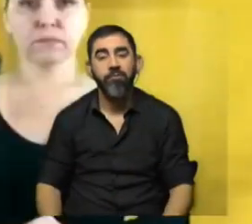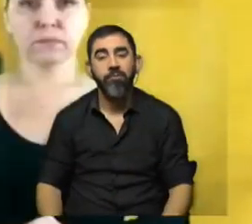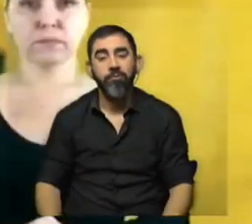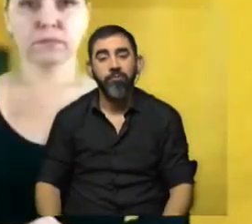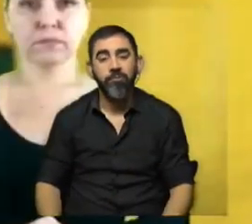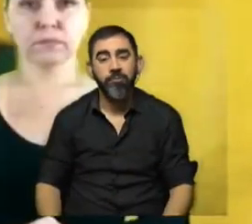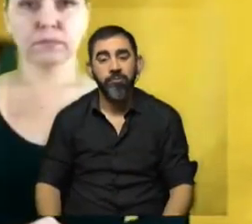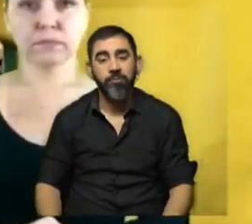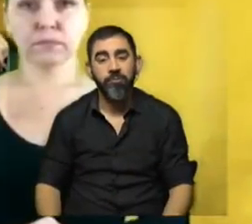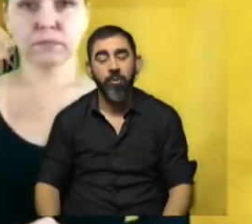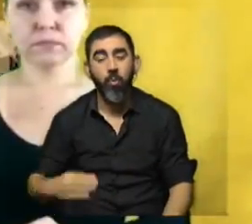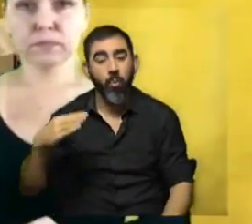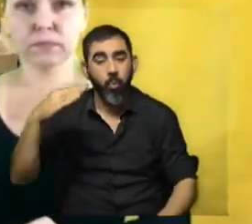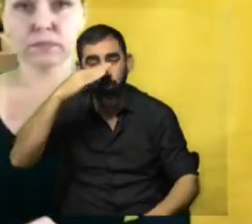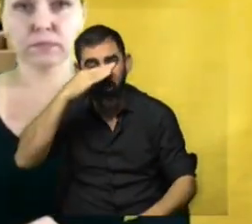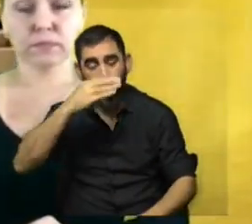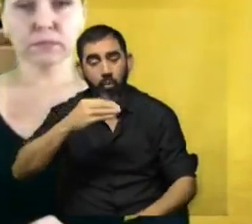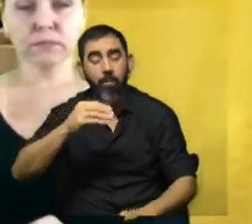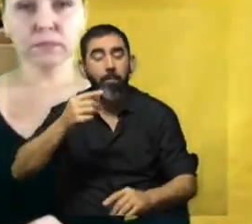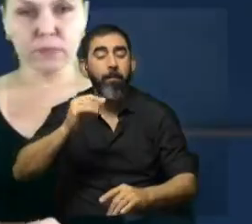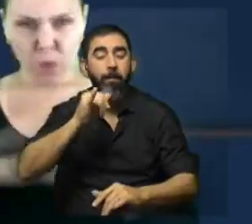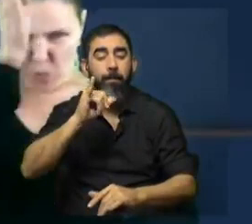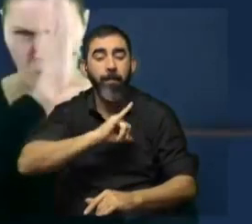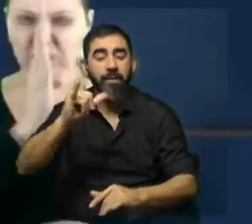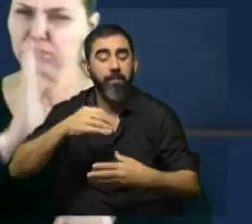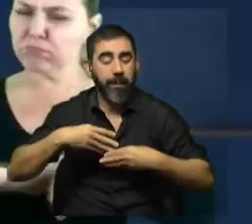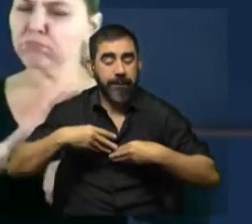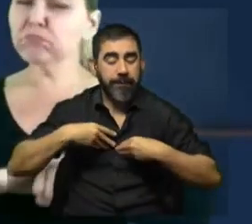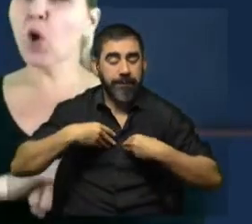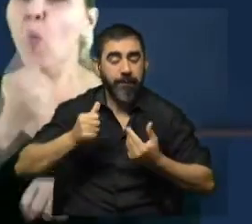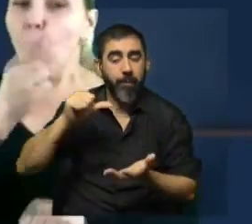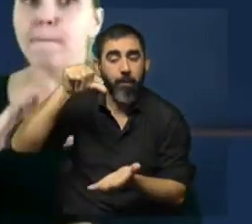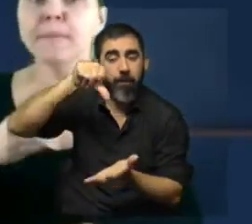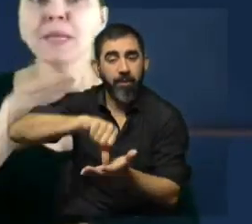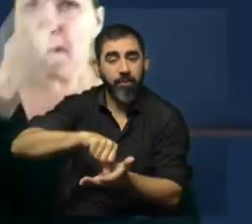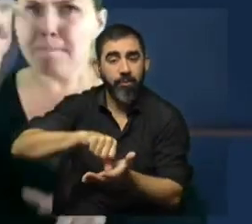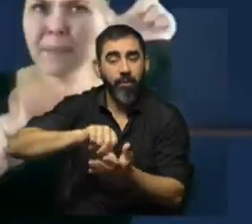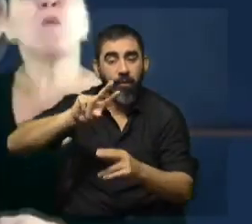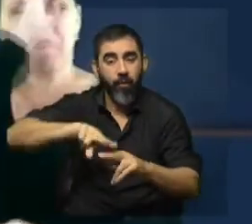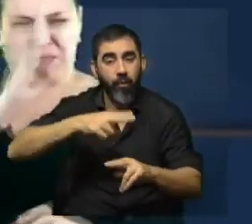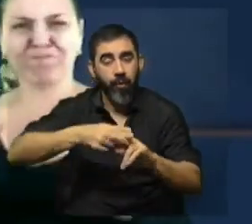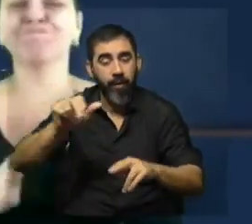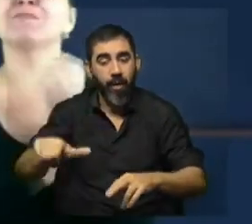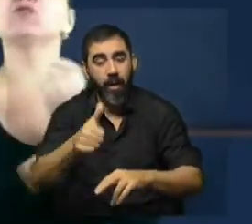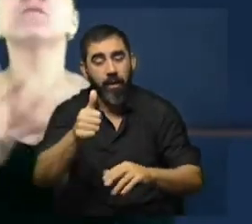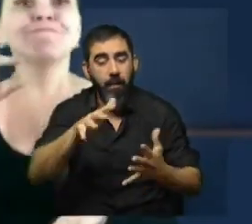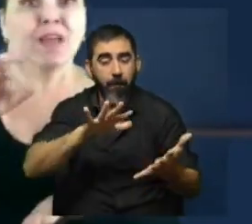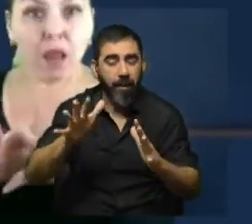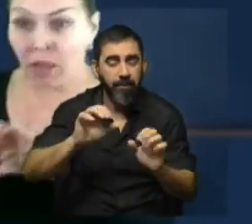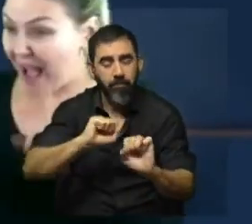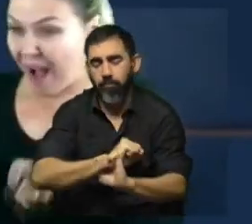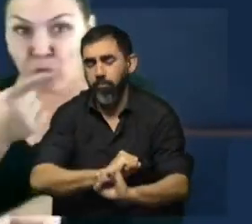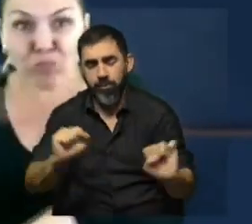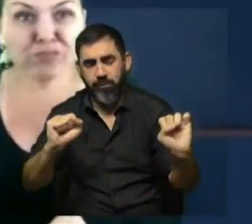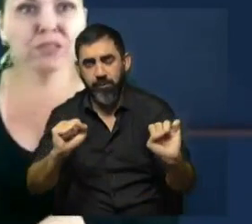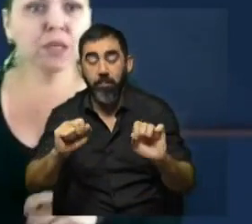Por su parte, Bolsonaro confió su mensaje al sentimiento patrio para intentar una reelección que hoy parece improbable a